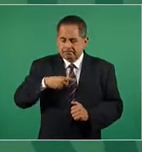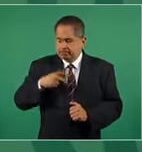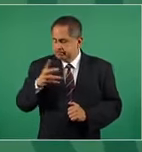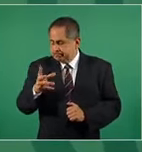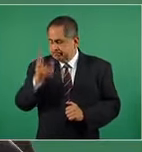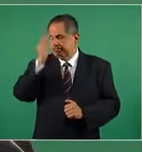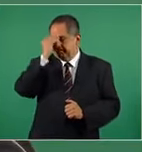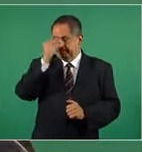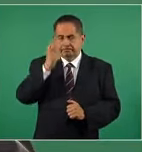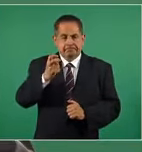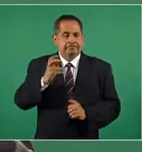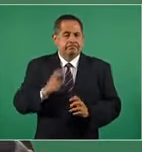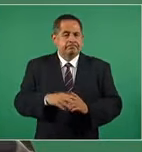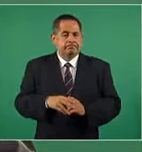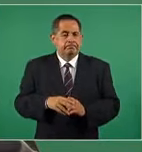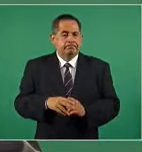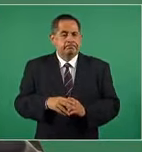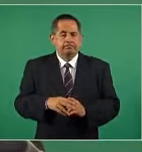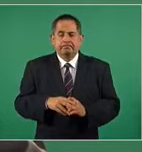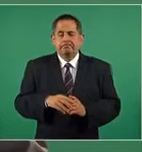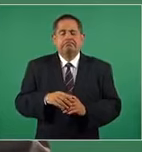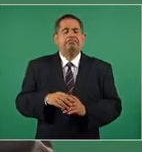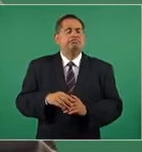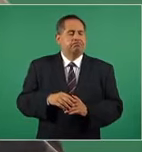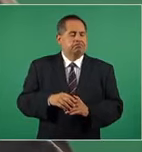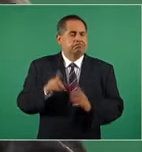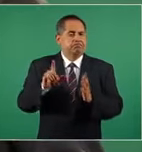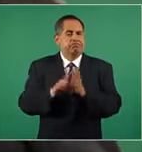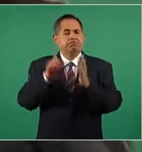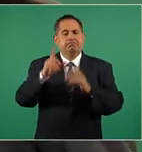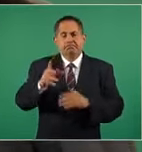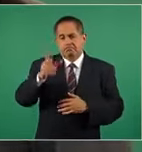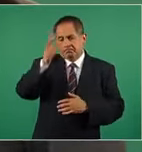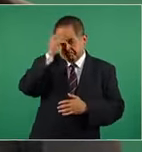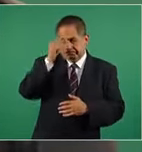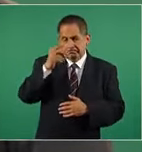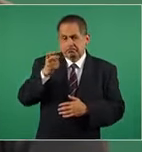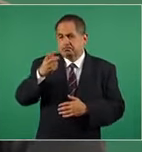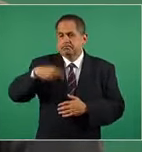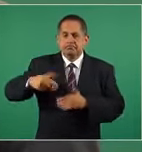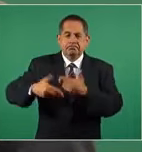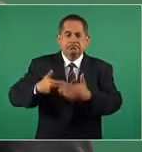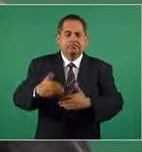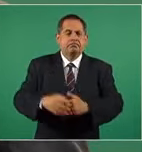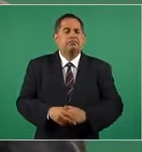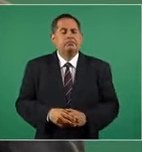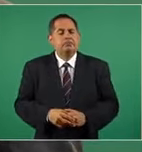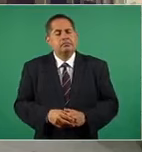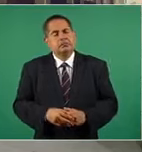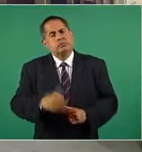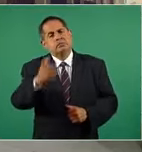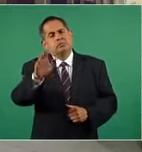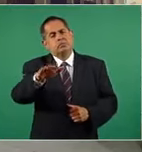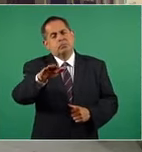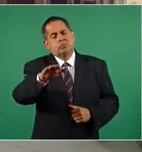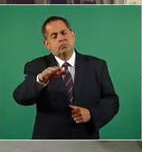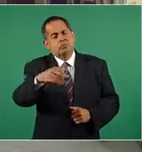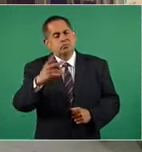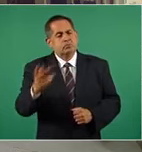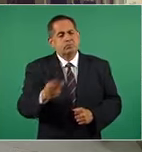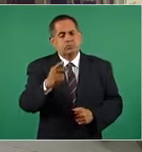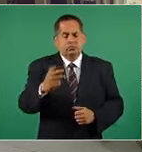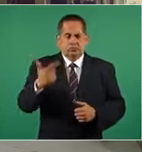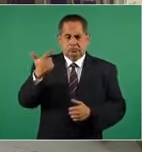las lecciones, las enseñanzas de todos estos procesos. Muchísimos. votó casi